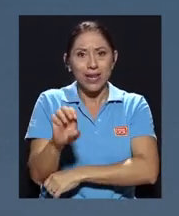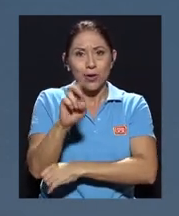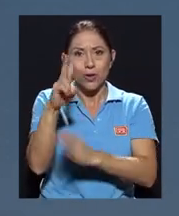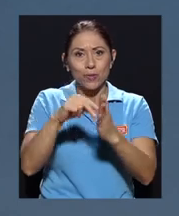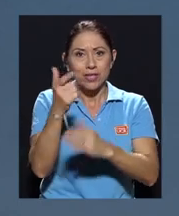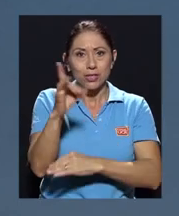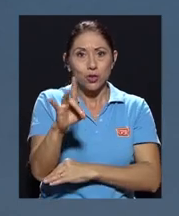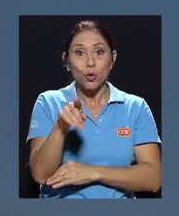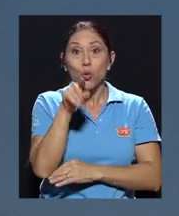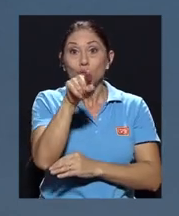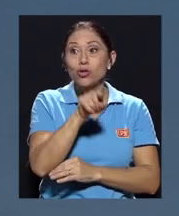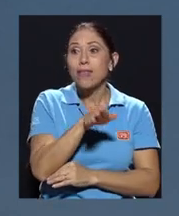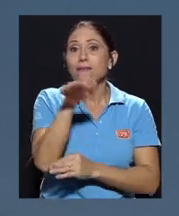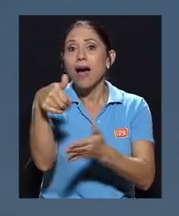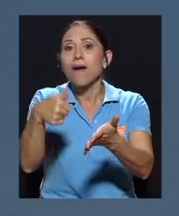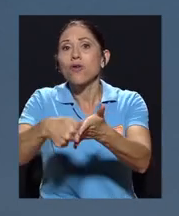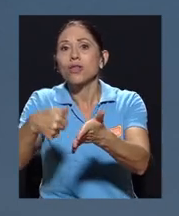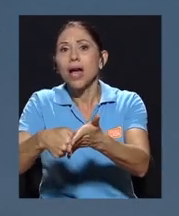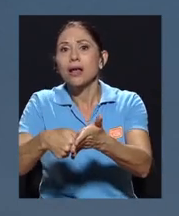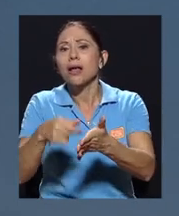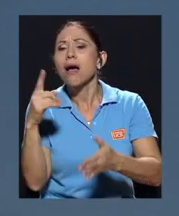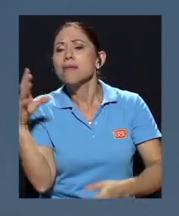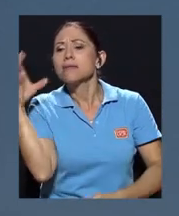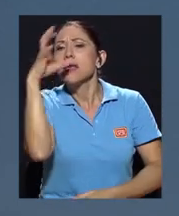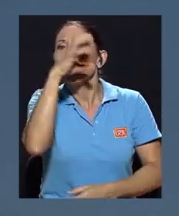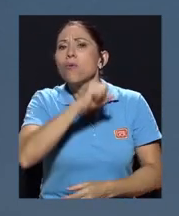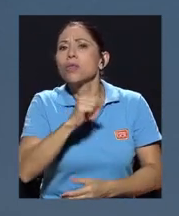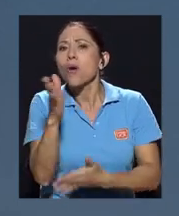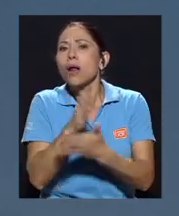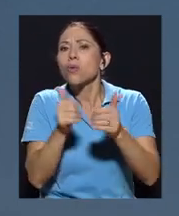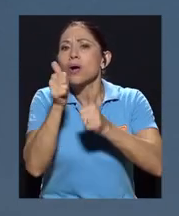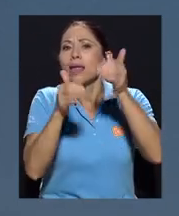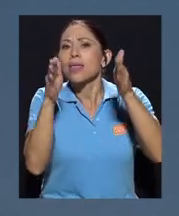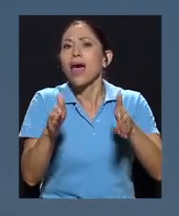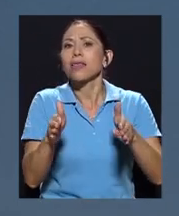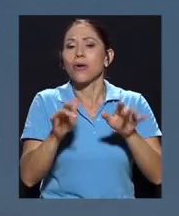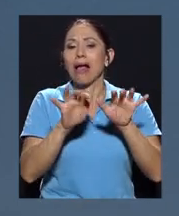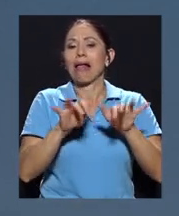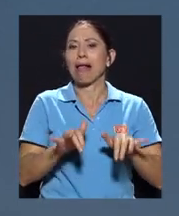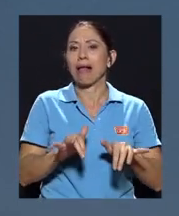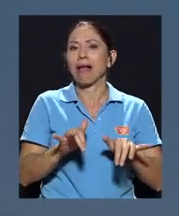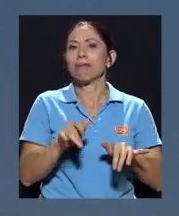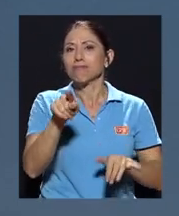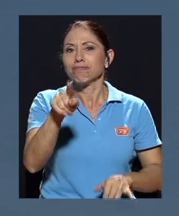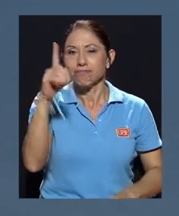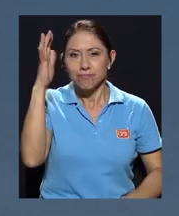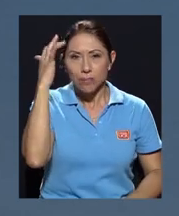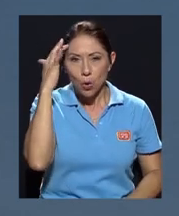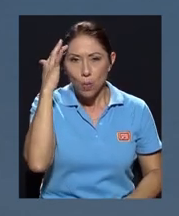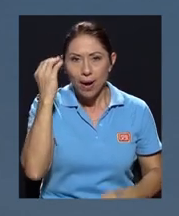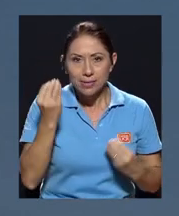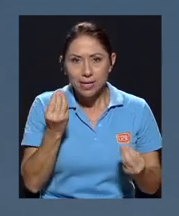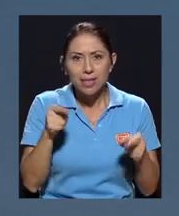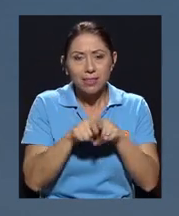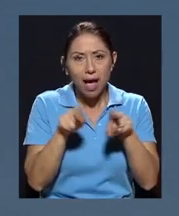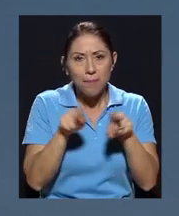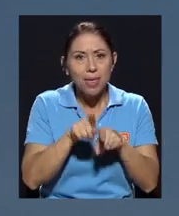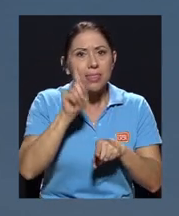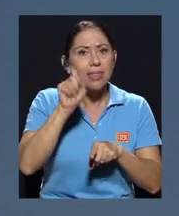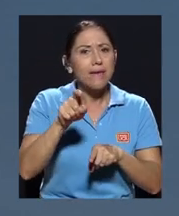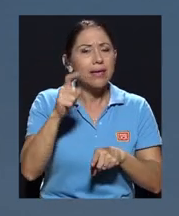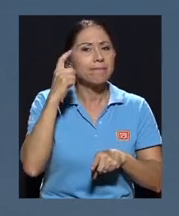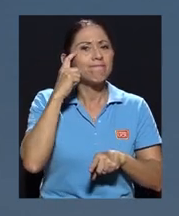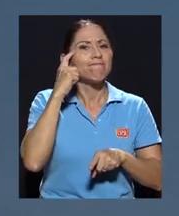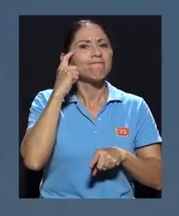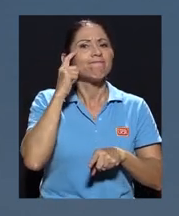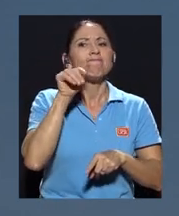usted va a votar y se encuentra que alguno de sus candidatos no ha completado ese formulario, yo diría que debería preocuparse, que debería también llamar a la